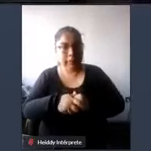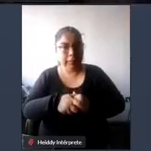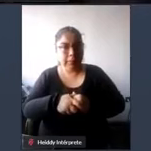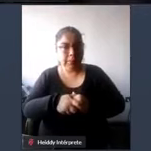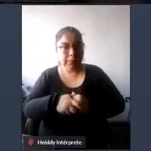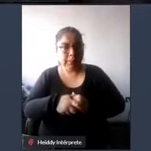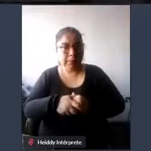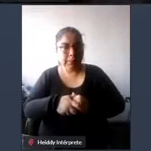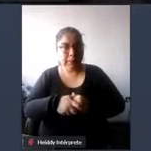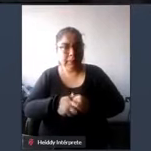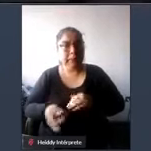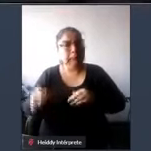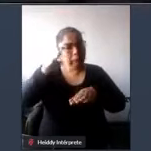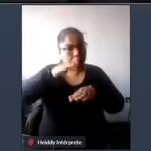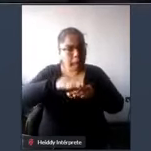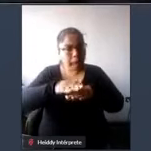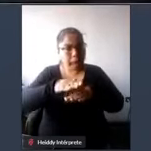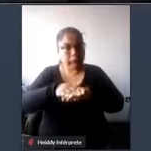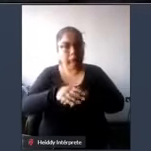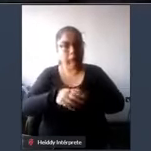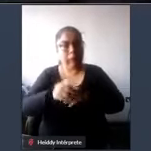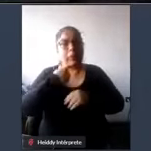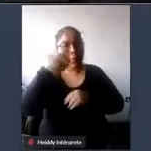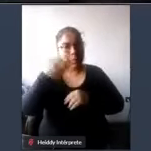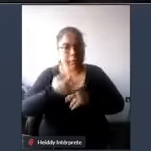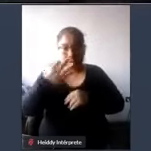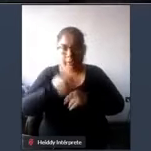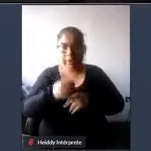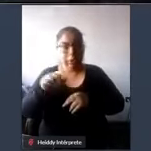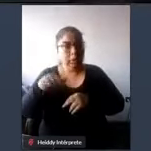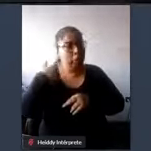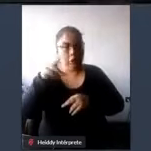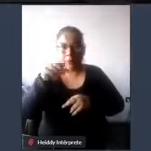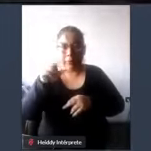entonces la verdad ninguna posibilidad